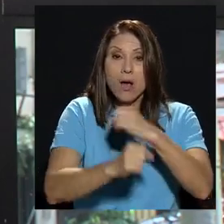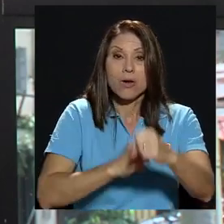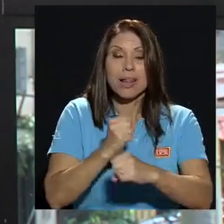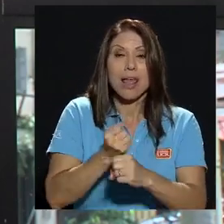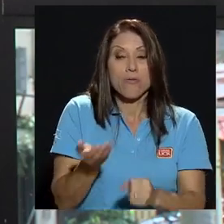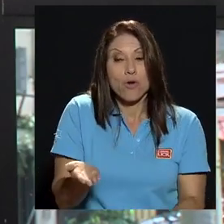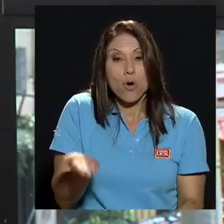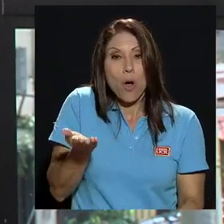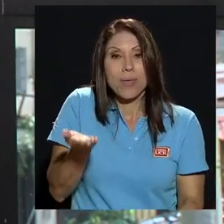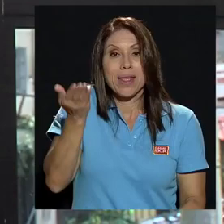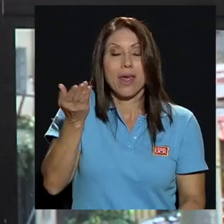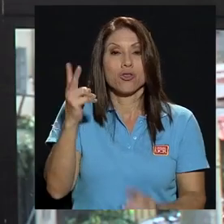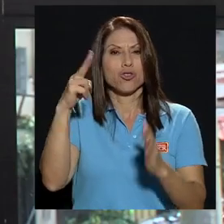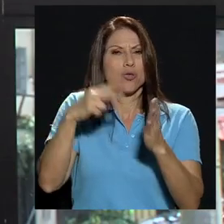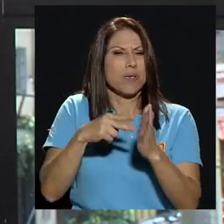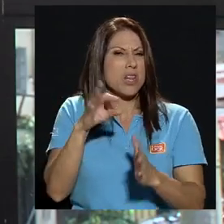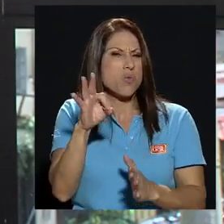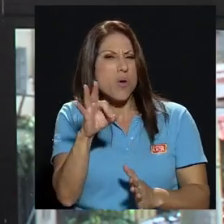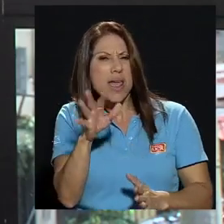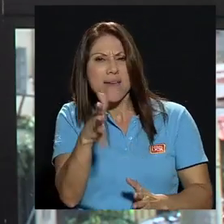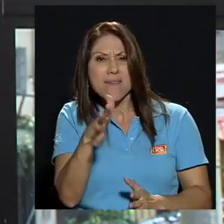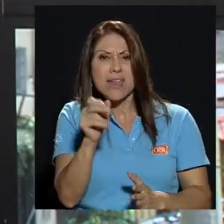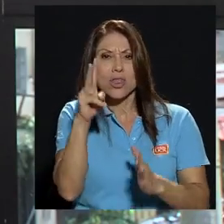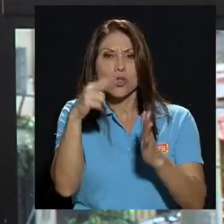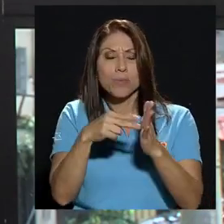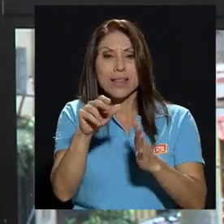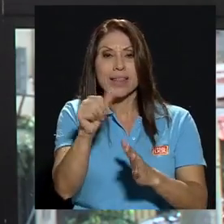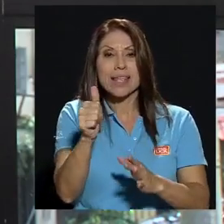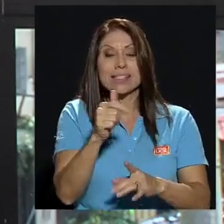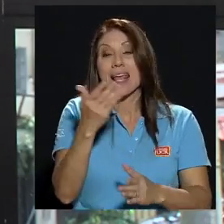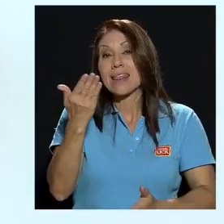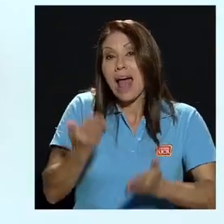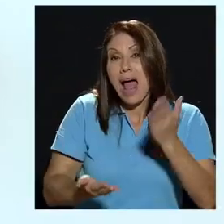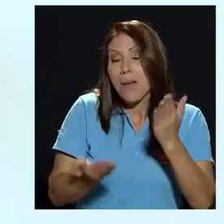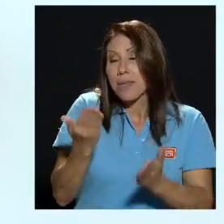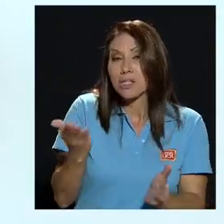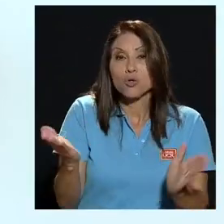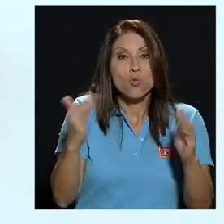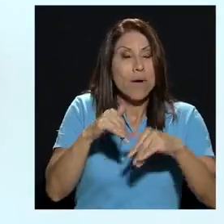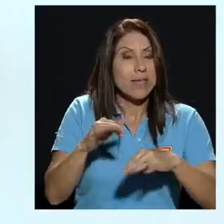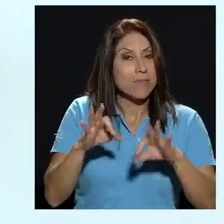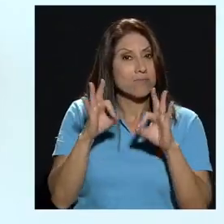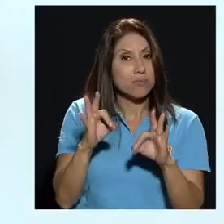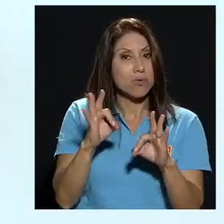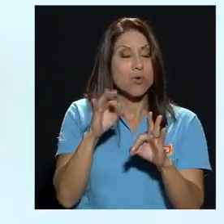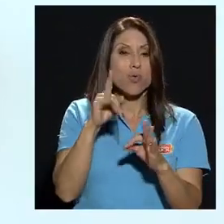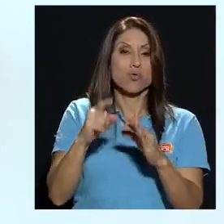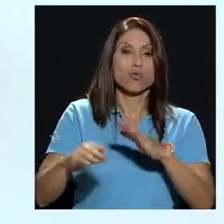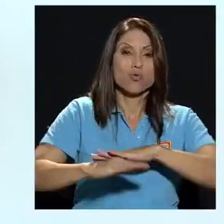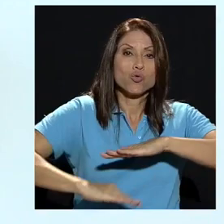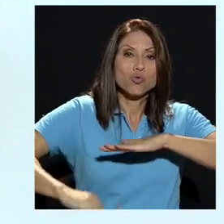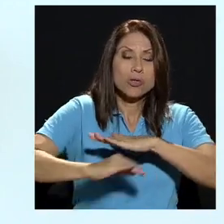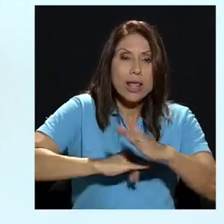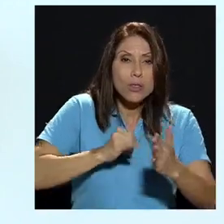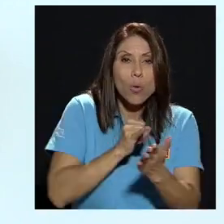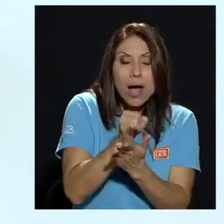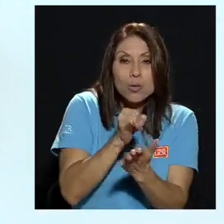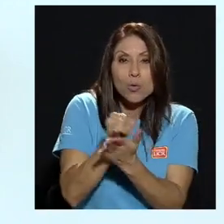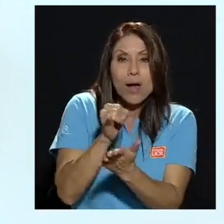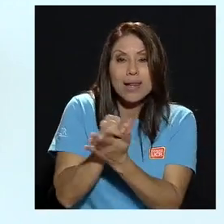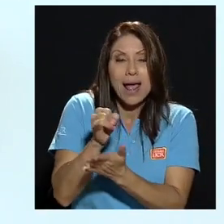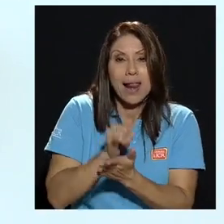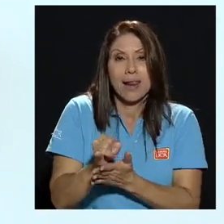2010 por ahí quizás sin el debido sustento actuarial y que esa